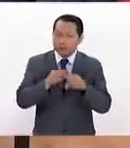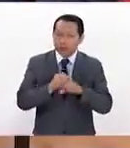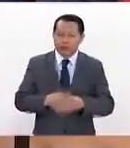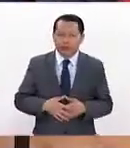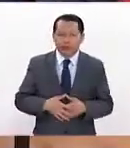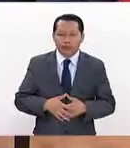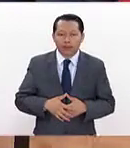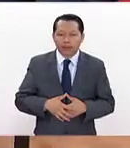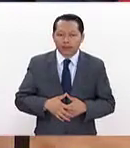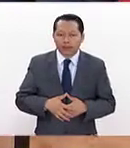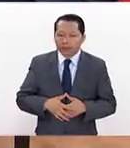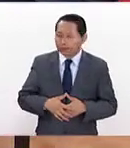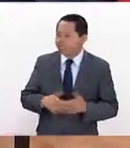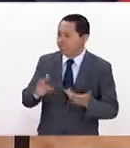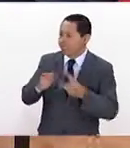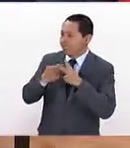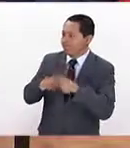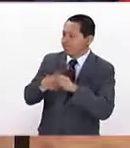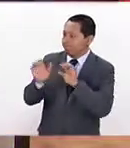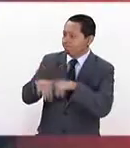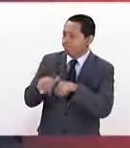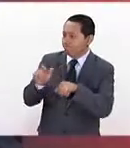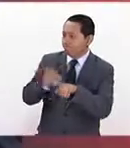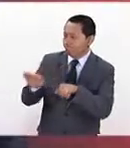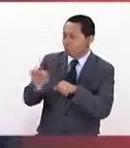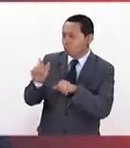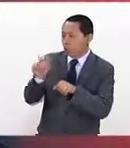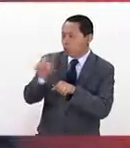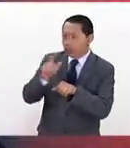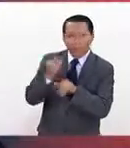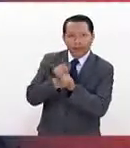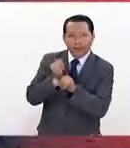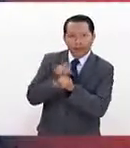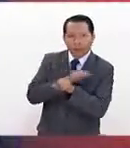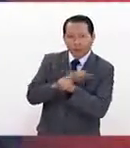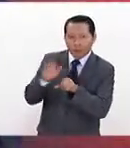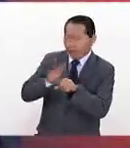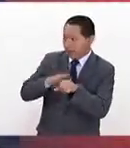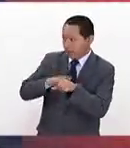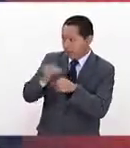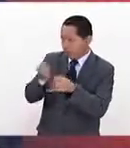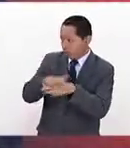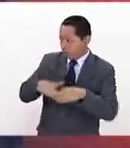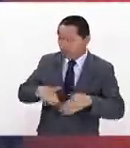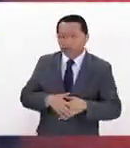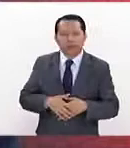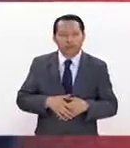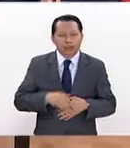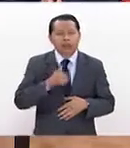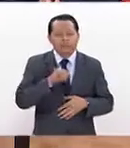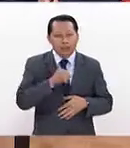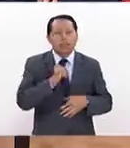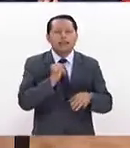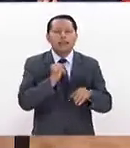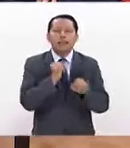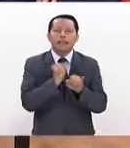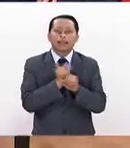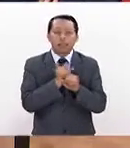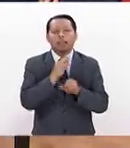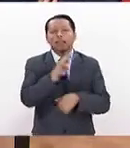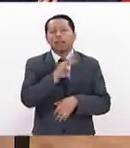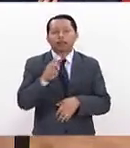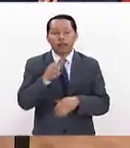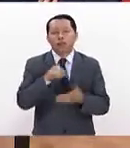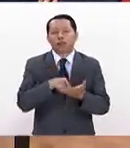¿Cuándo inician ya las inscripciones? ¿Alguna página de internet donde puedan profundizar más en esa información? la página de internet de la universidad es